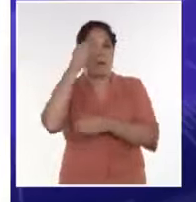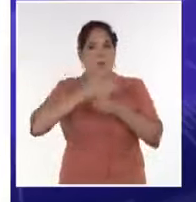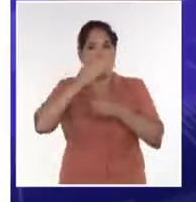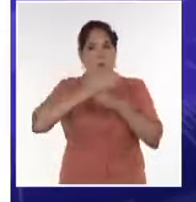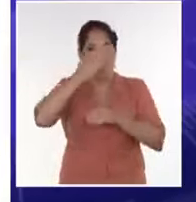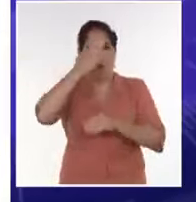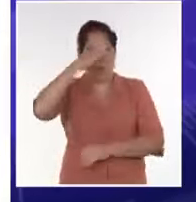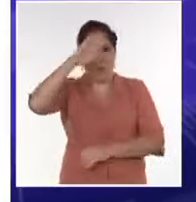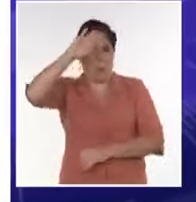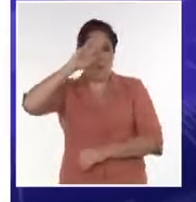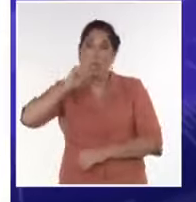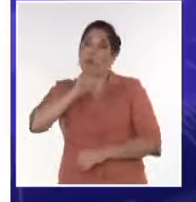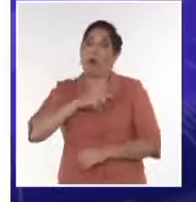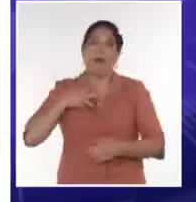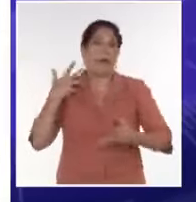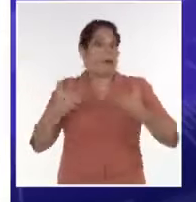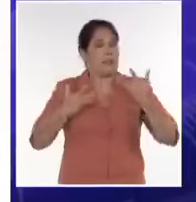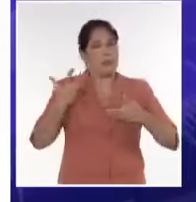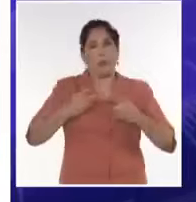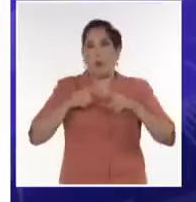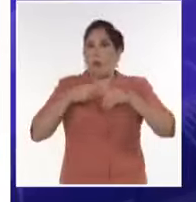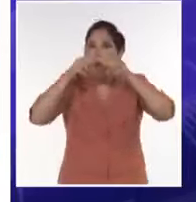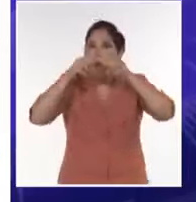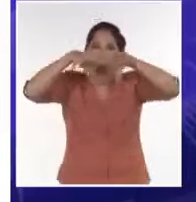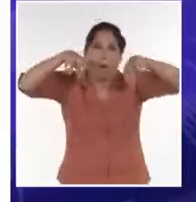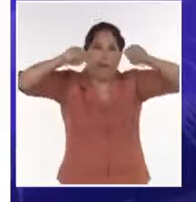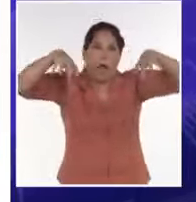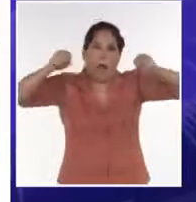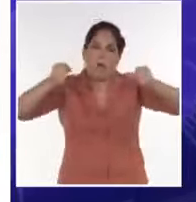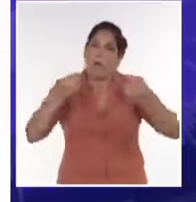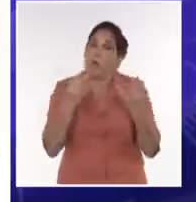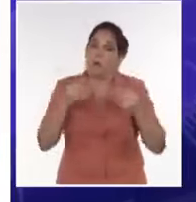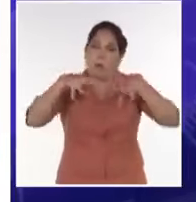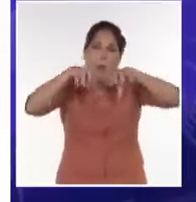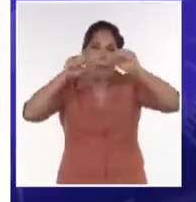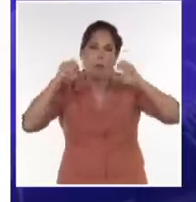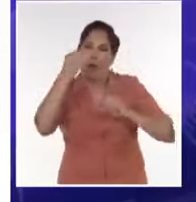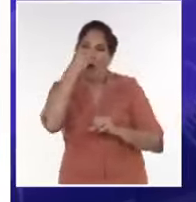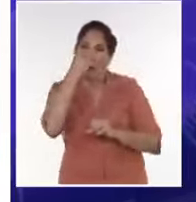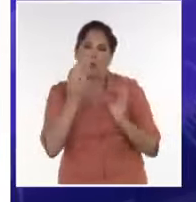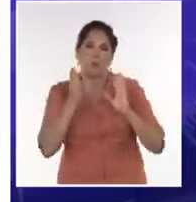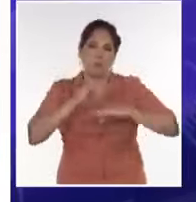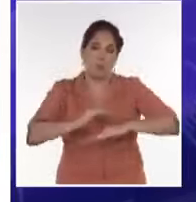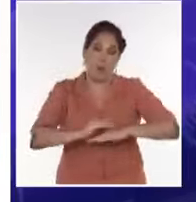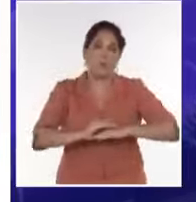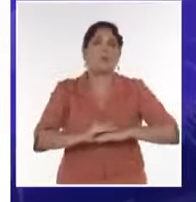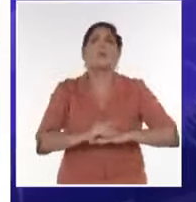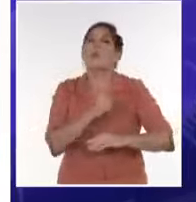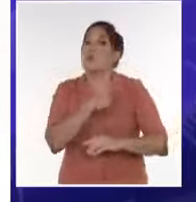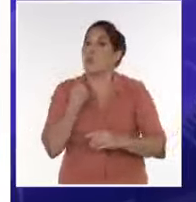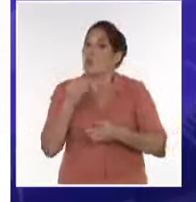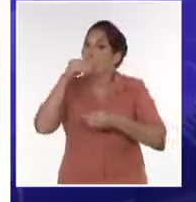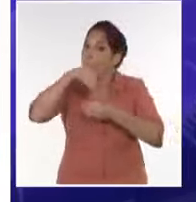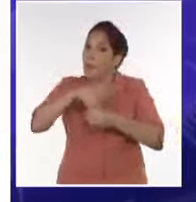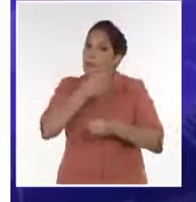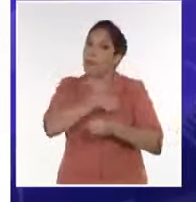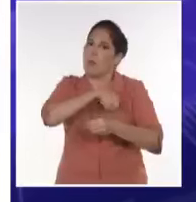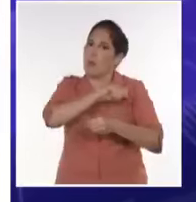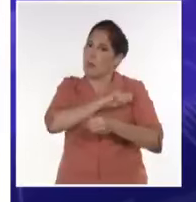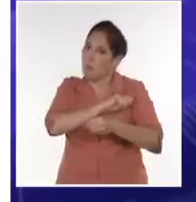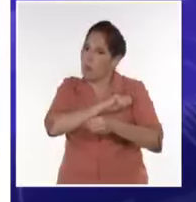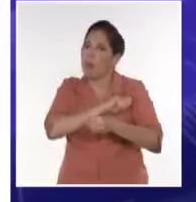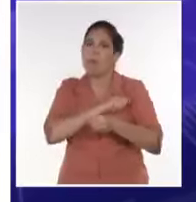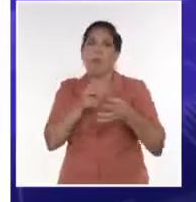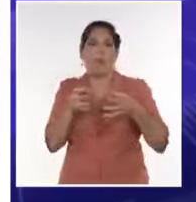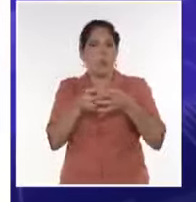Cuba, inconformes con el suministro de electricidad y la distribución de alimentos. formamos parte del pueblo, integrados